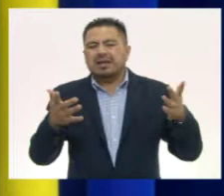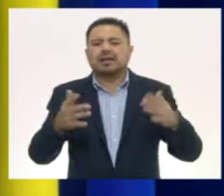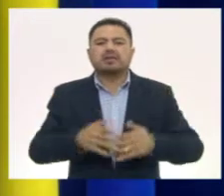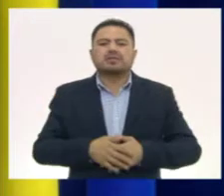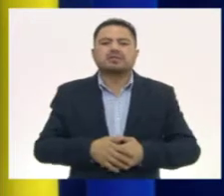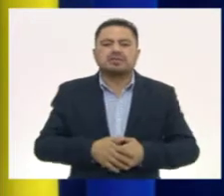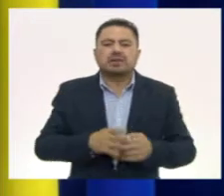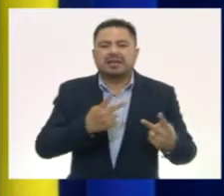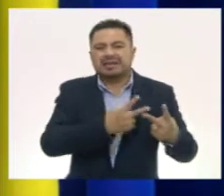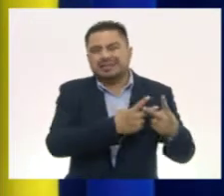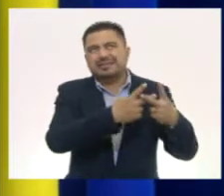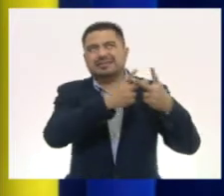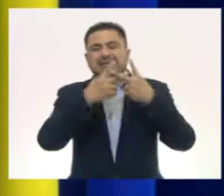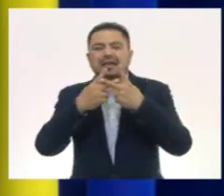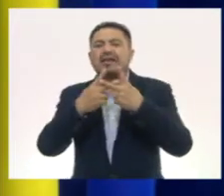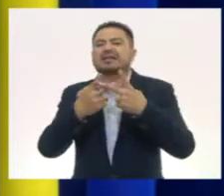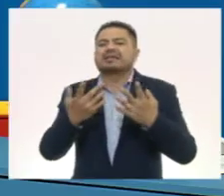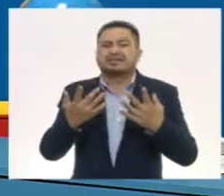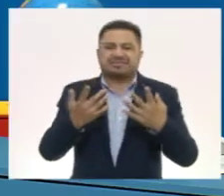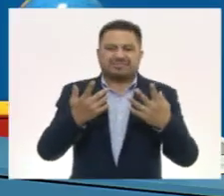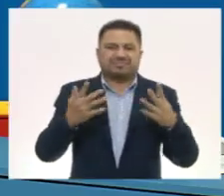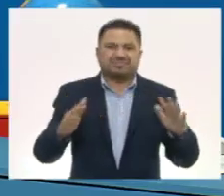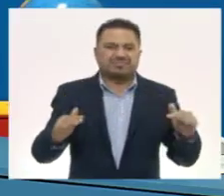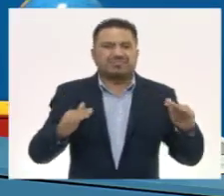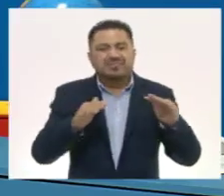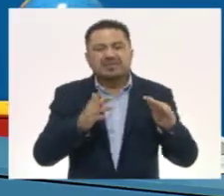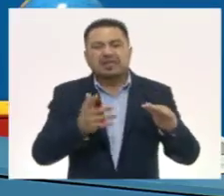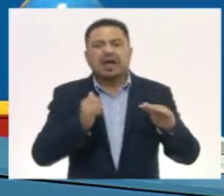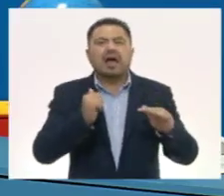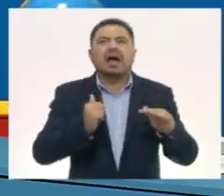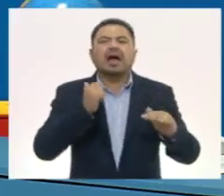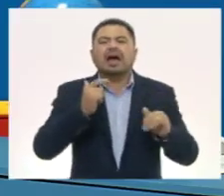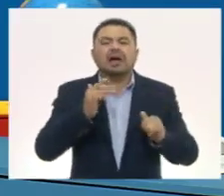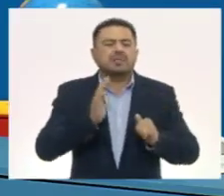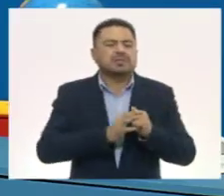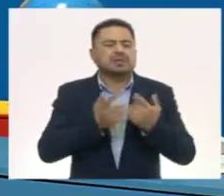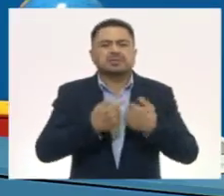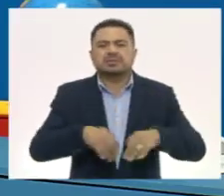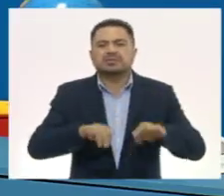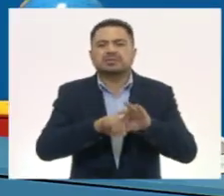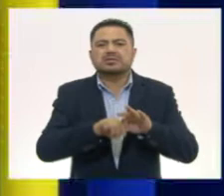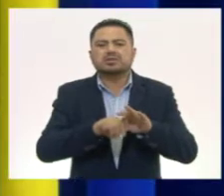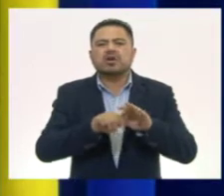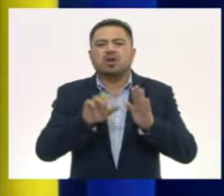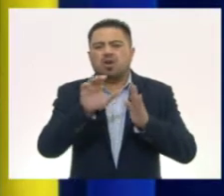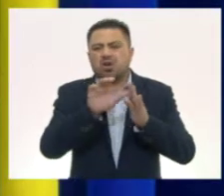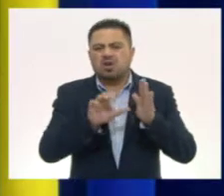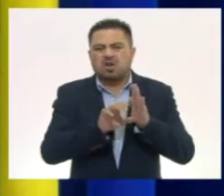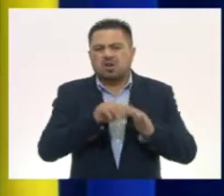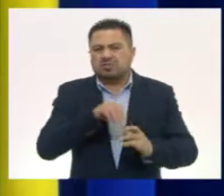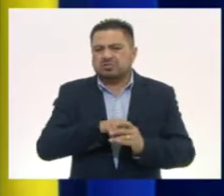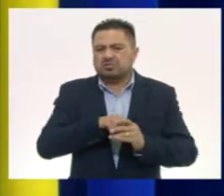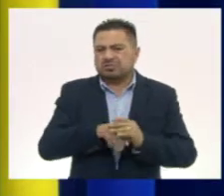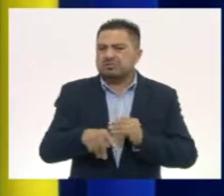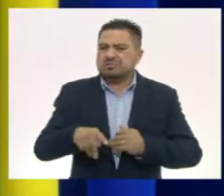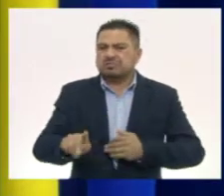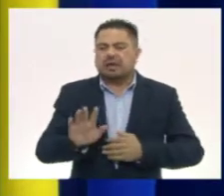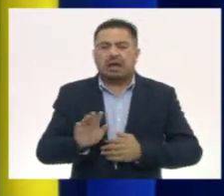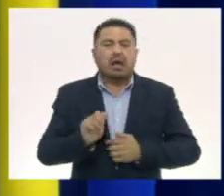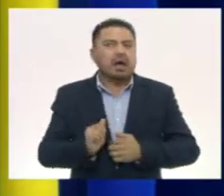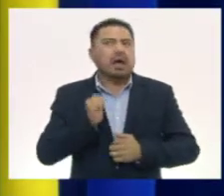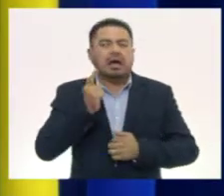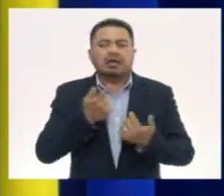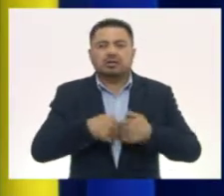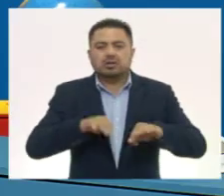estelas, escalinatas y otra cosa muy importante, códices. Los códices. Algo muy